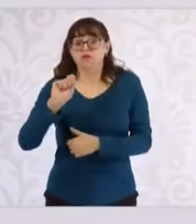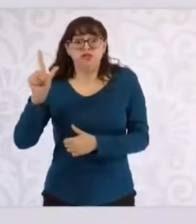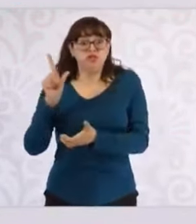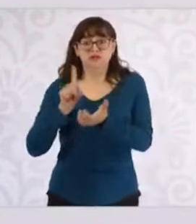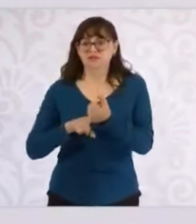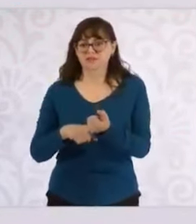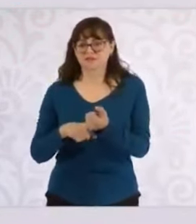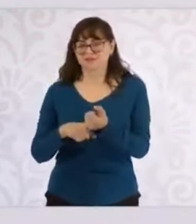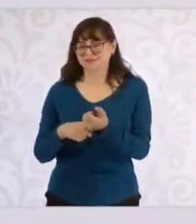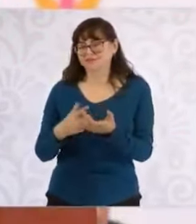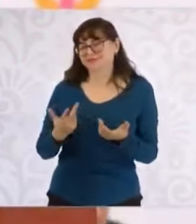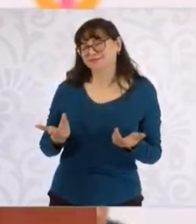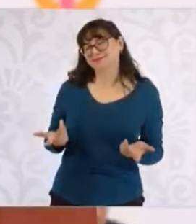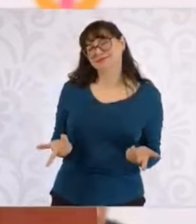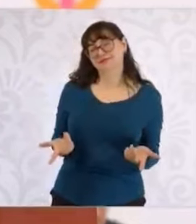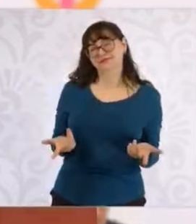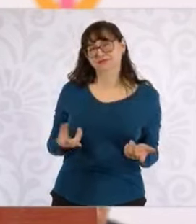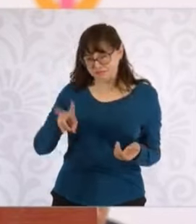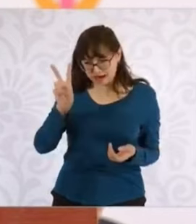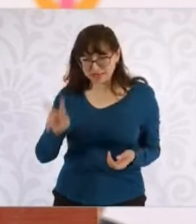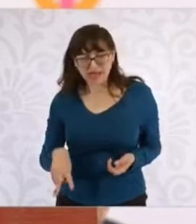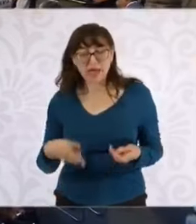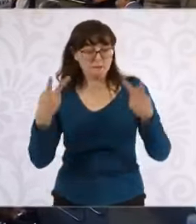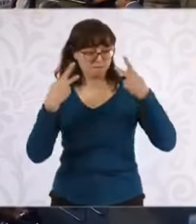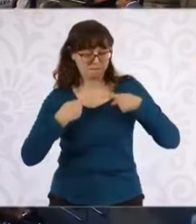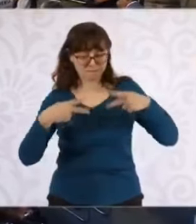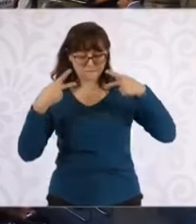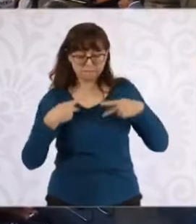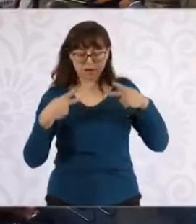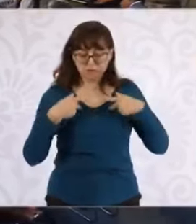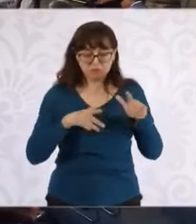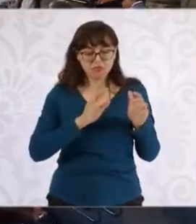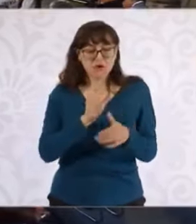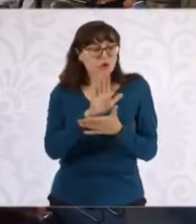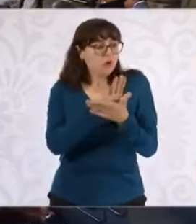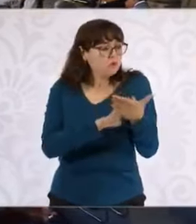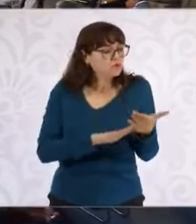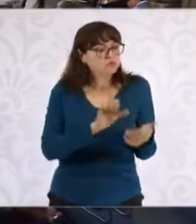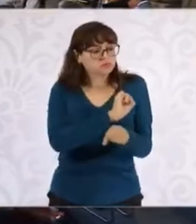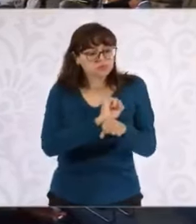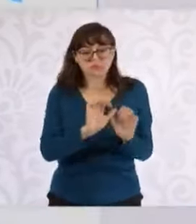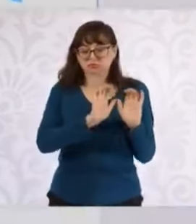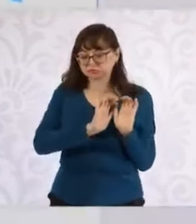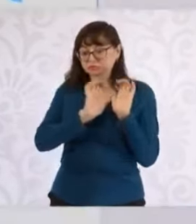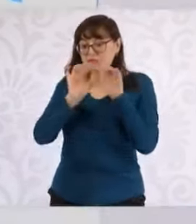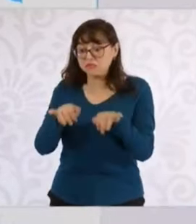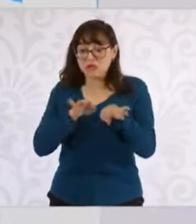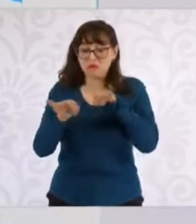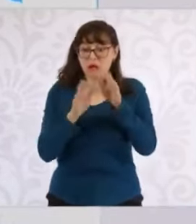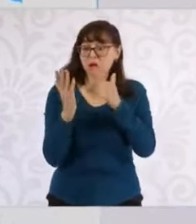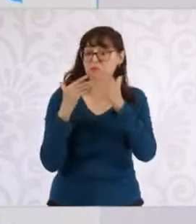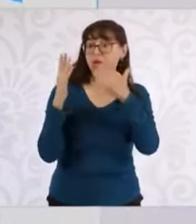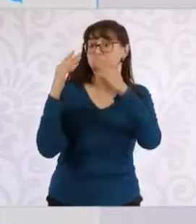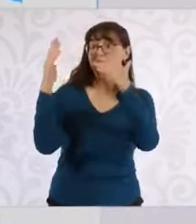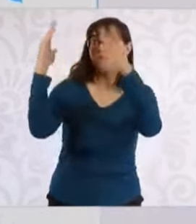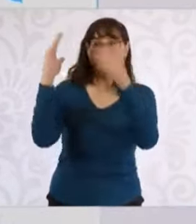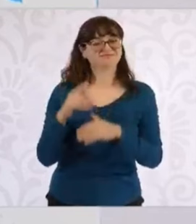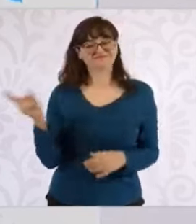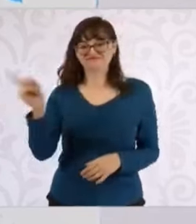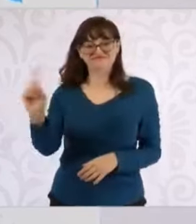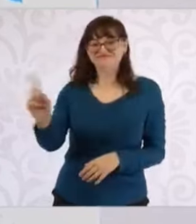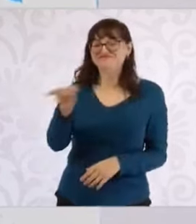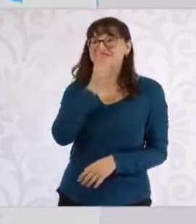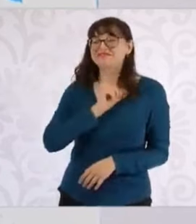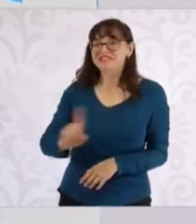cualquier persona que viniera sin nombre, sin apellido, sin vínculos, sin palancas, pudiera entrar al poder judicial y llegar a ser juez. No.